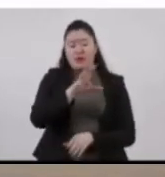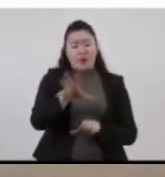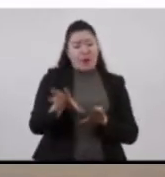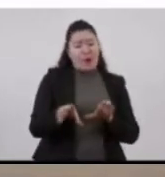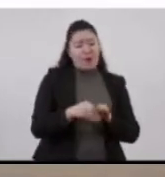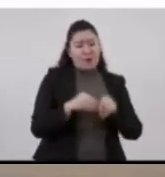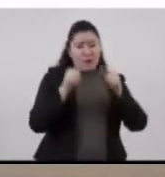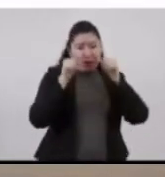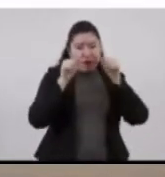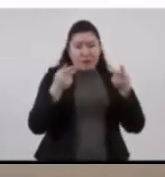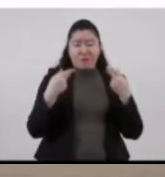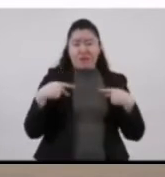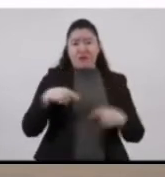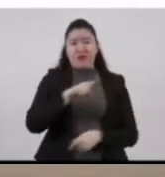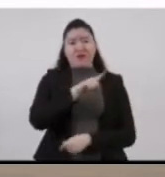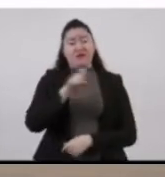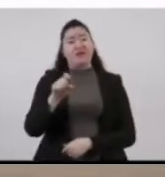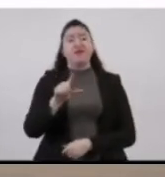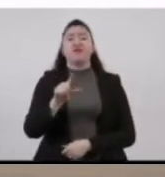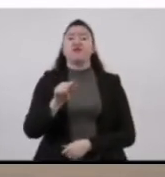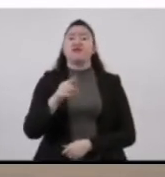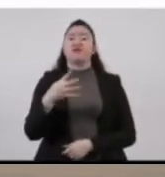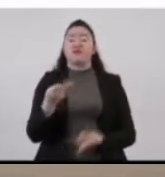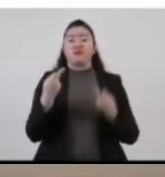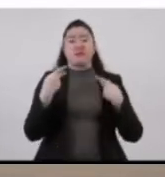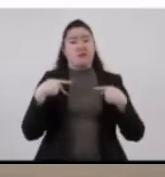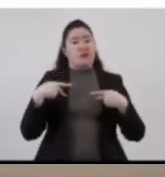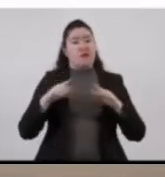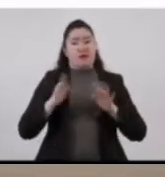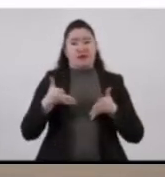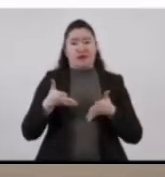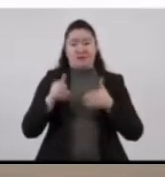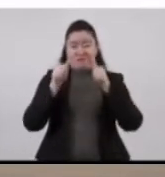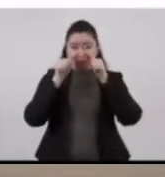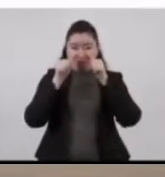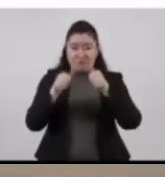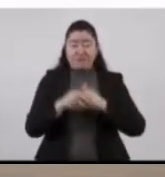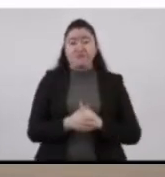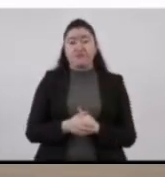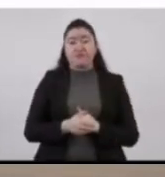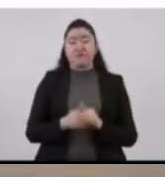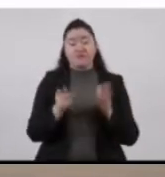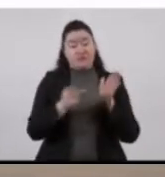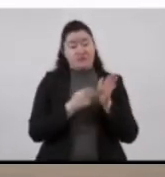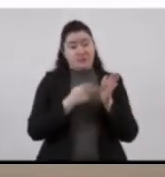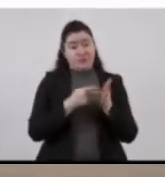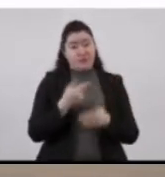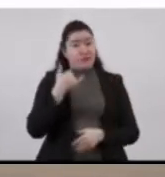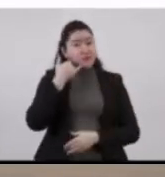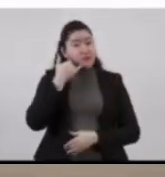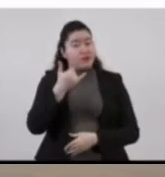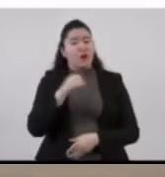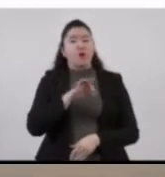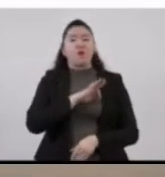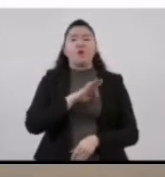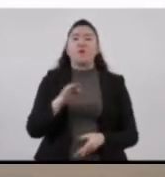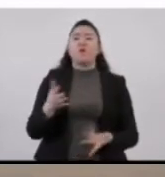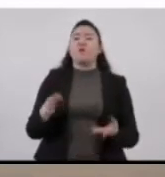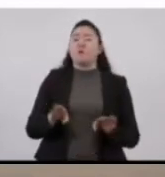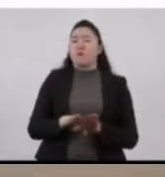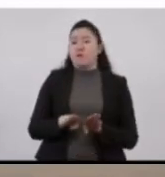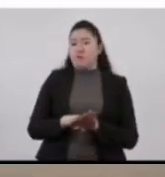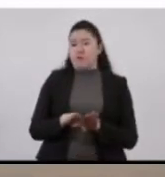de 174 personas atendidas en forma integral. Reiteramos nuestros números de contacto para que puedan